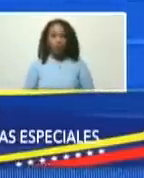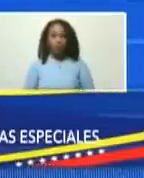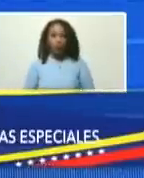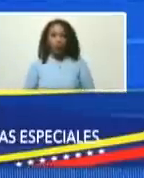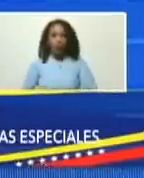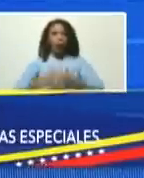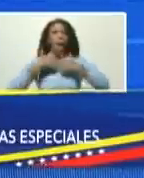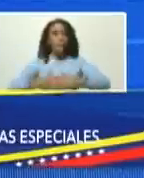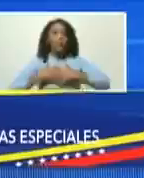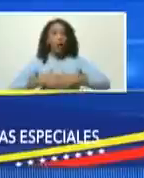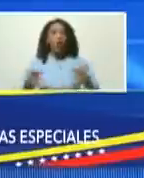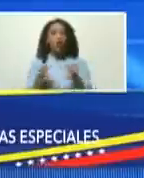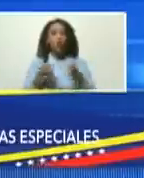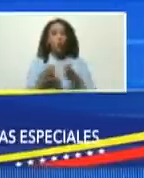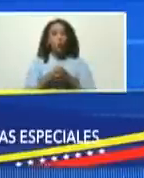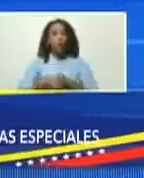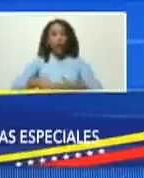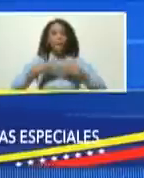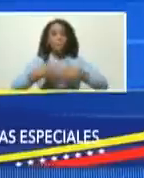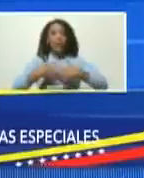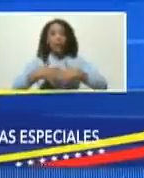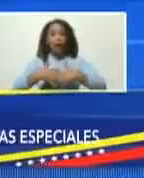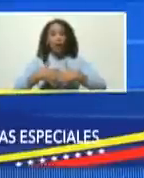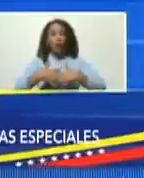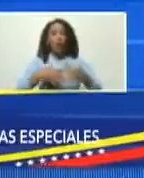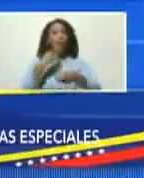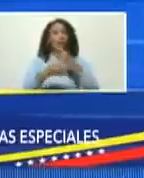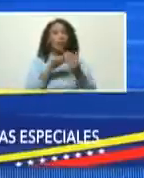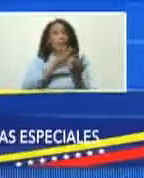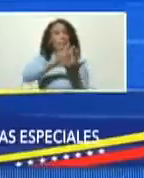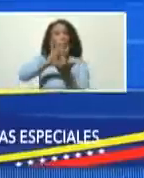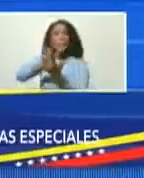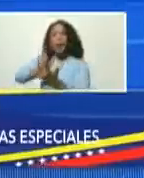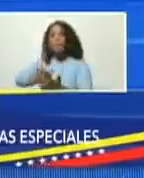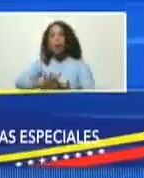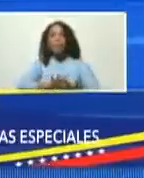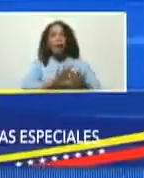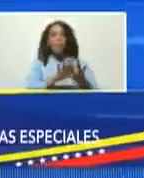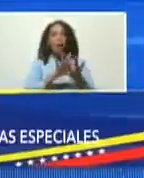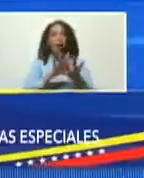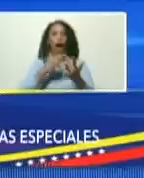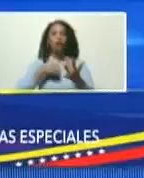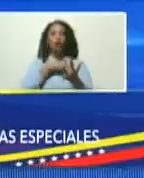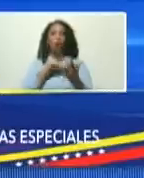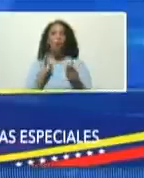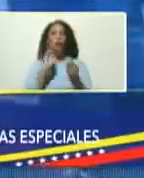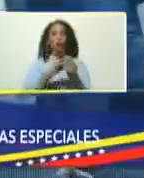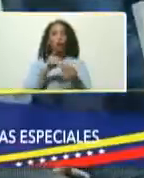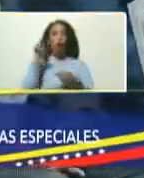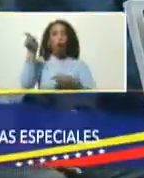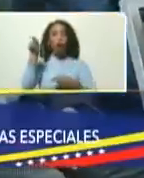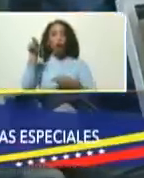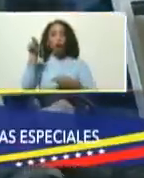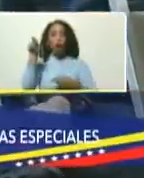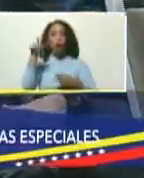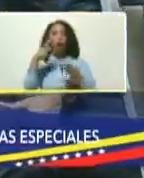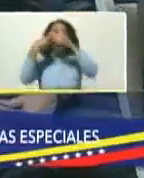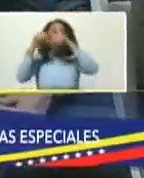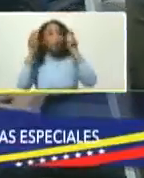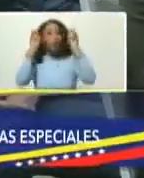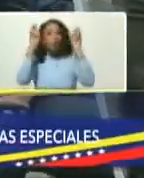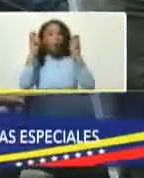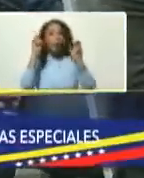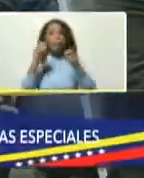empresarios y grupos de empresarios hicieron contacto con nosotros y nosotros establecimos con ellos, en otros casos, para